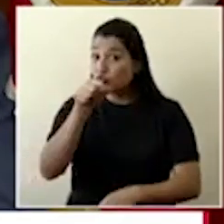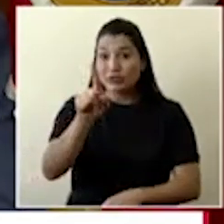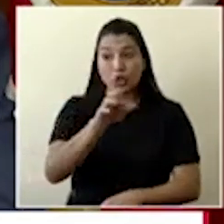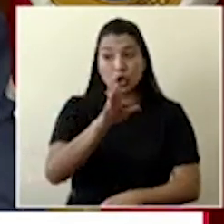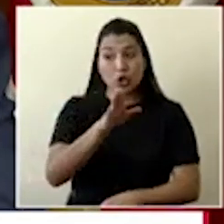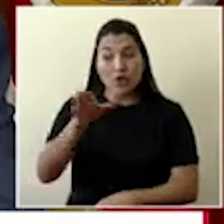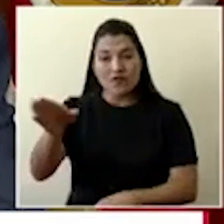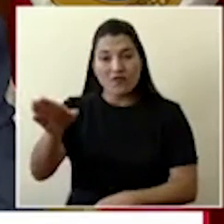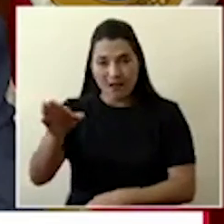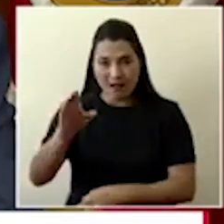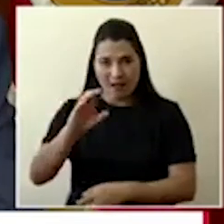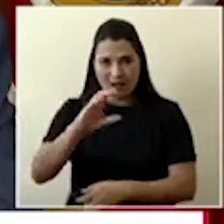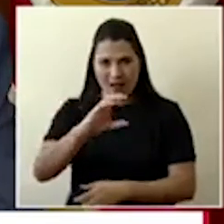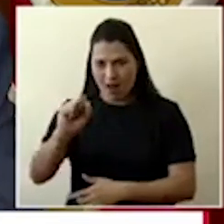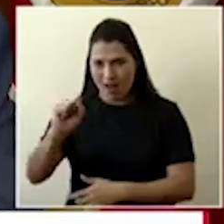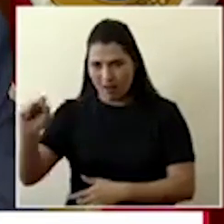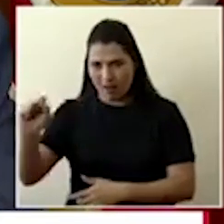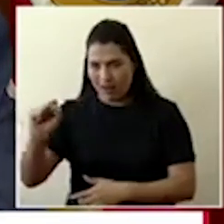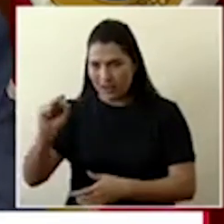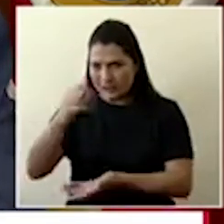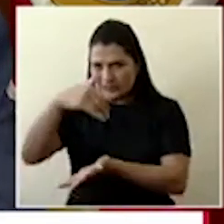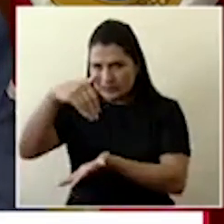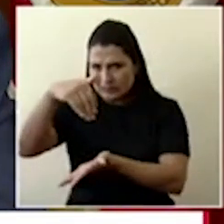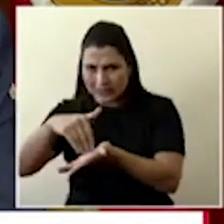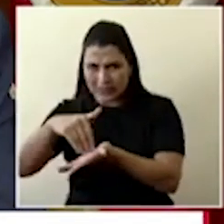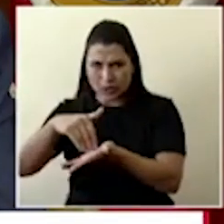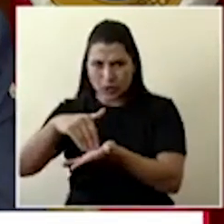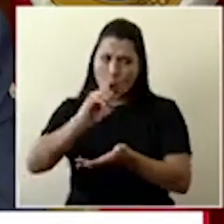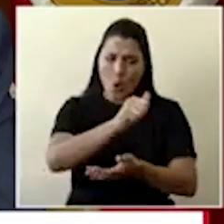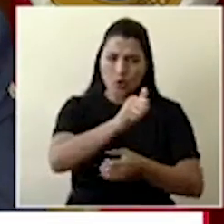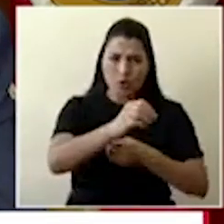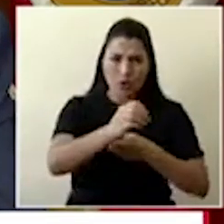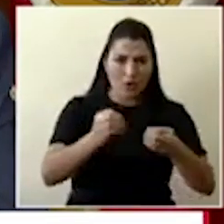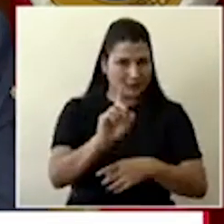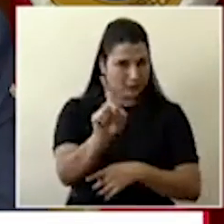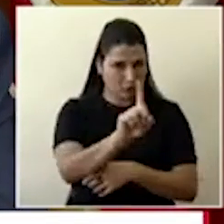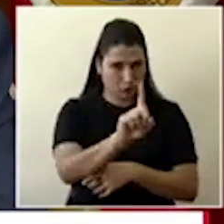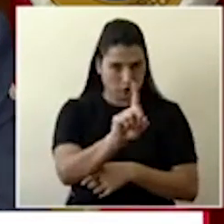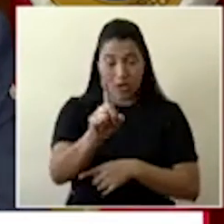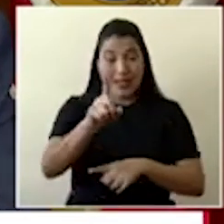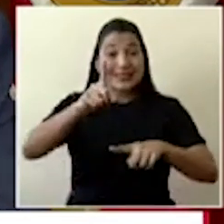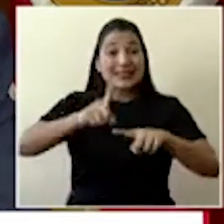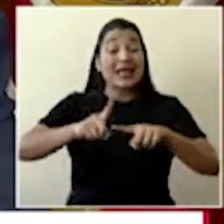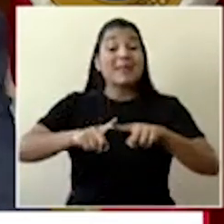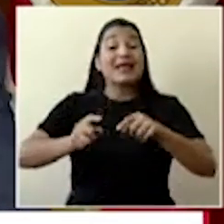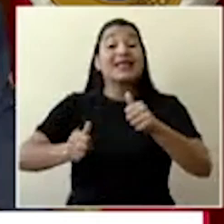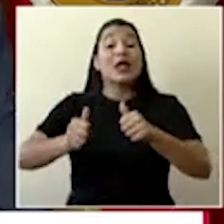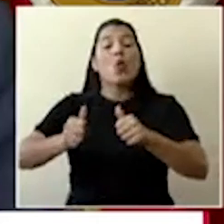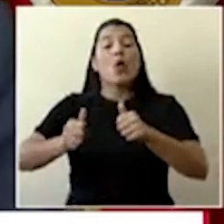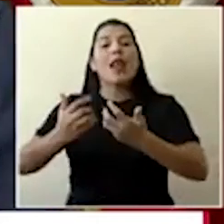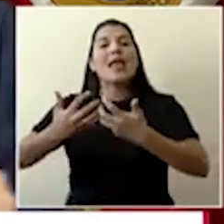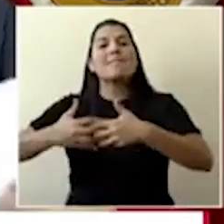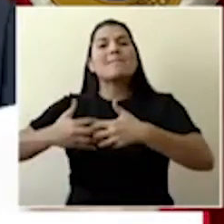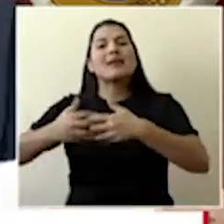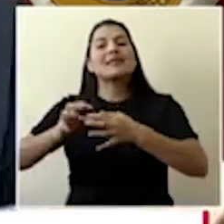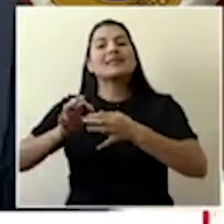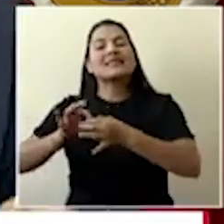caja. Eso deben realizarlo de acuerdo a su operadora respectiva.